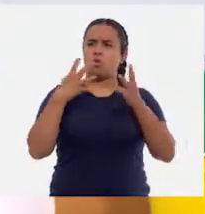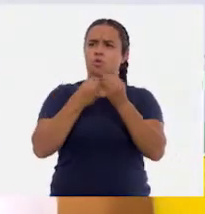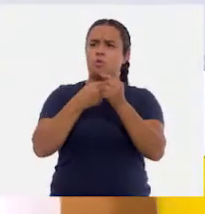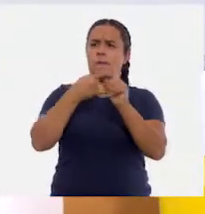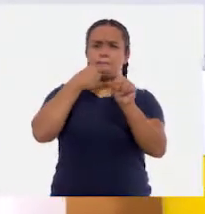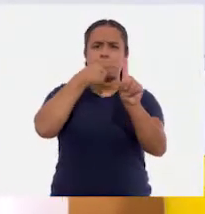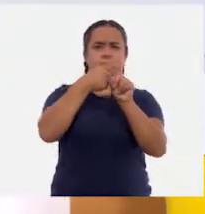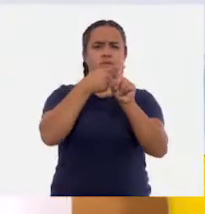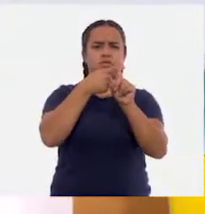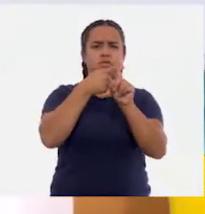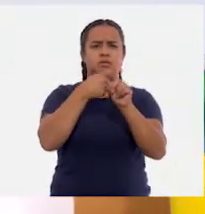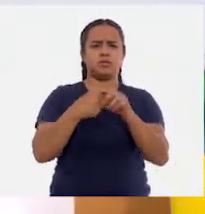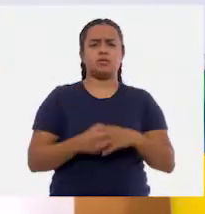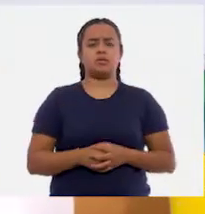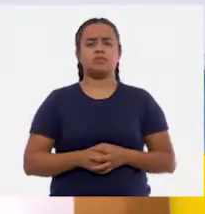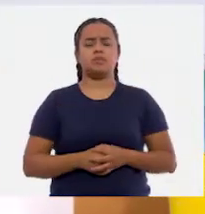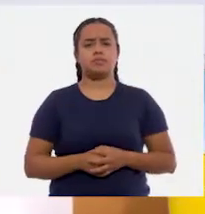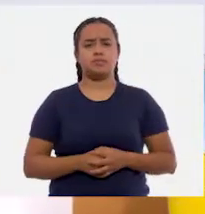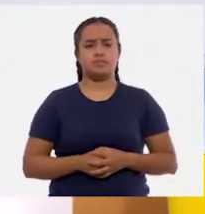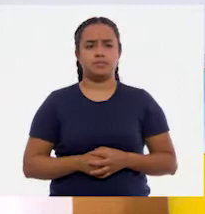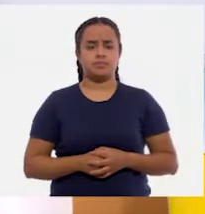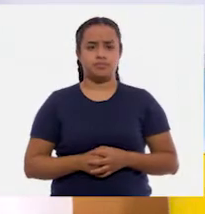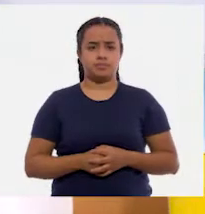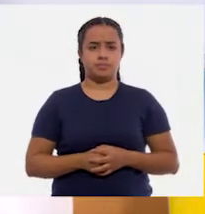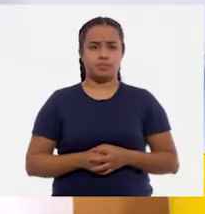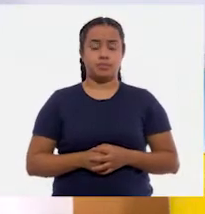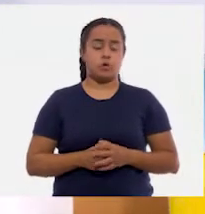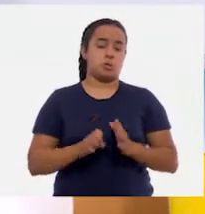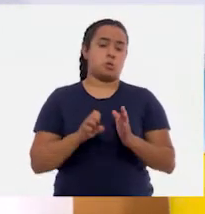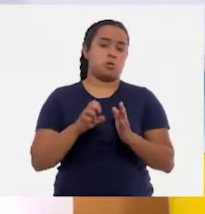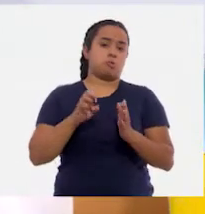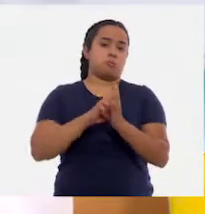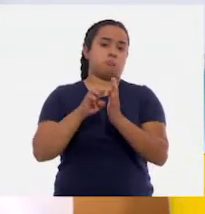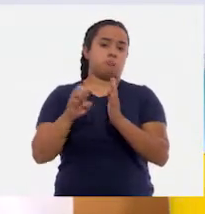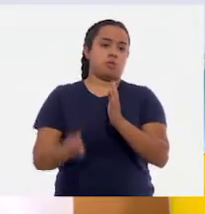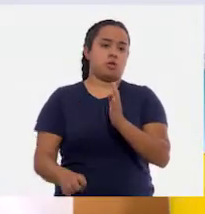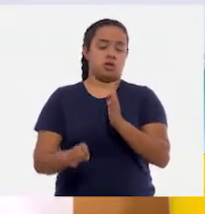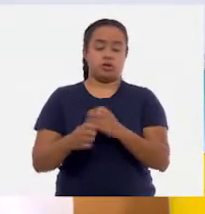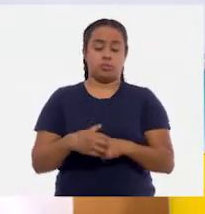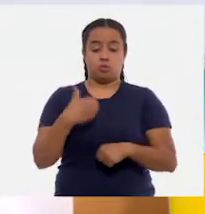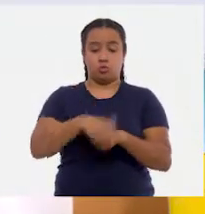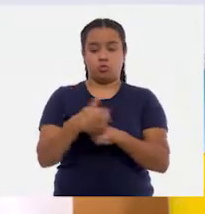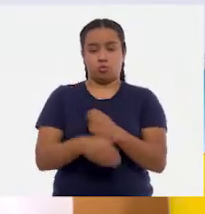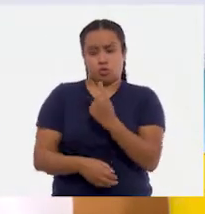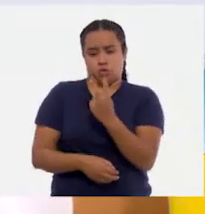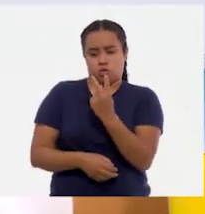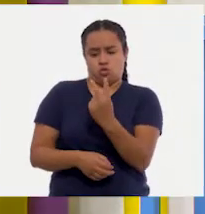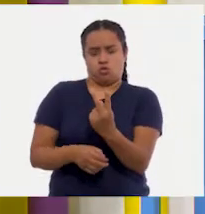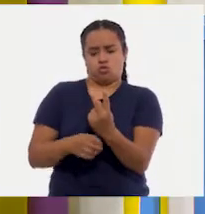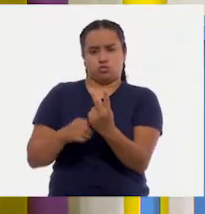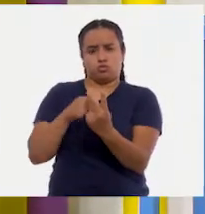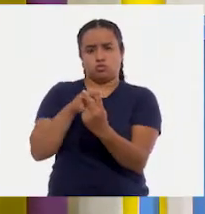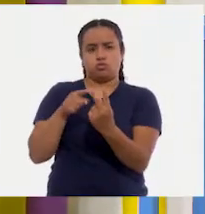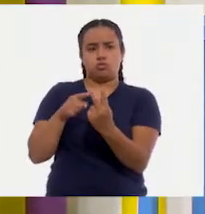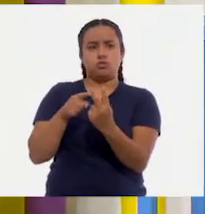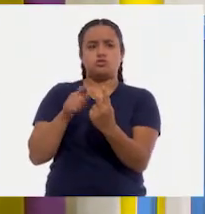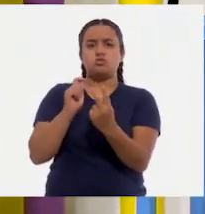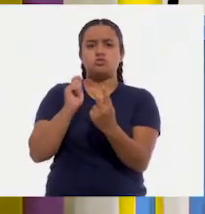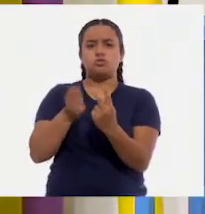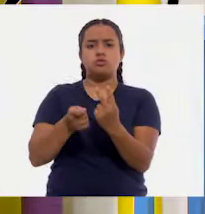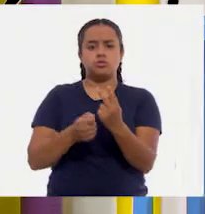¿qué estoy afectando cuando me salen las decenas, Alexa? ¡Ah!